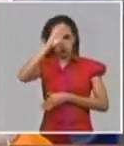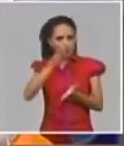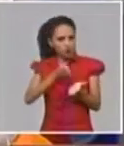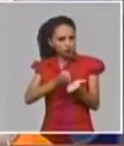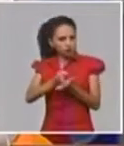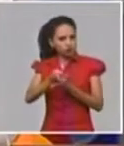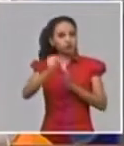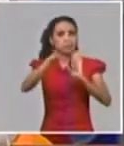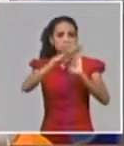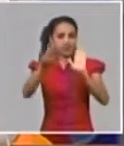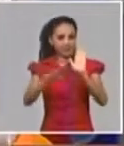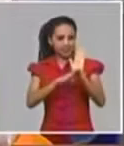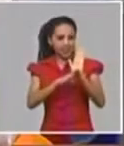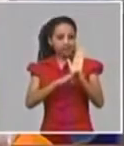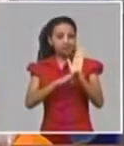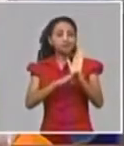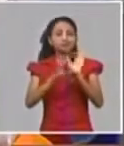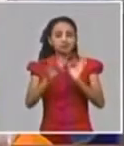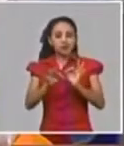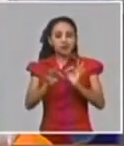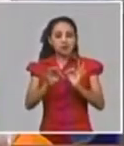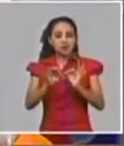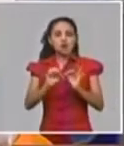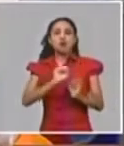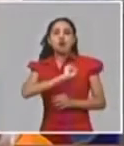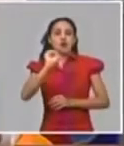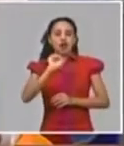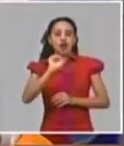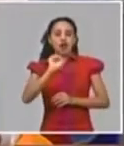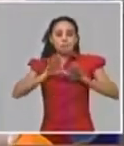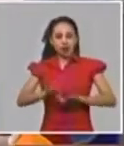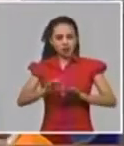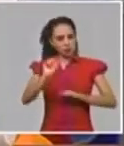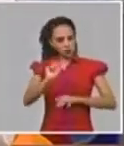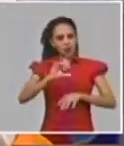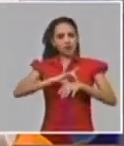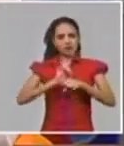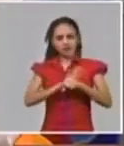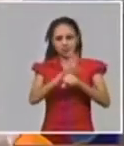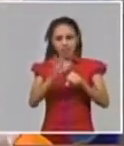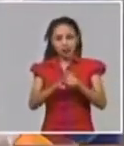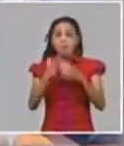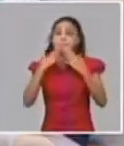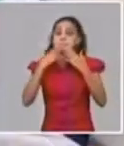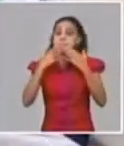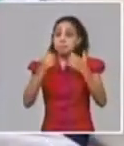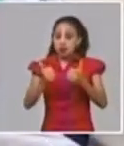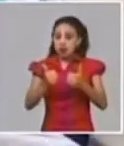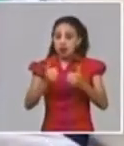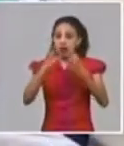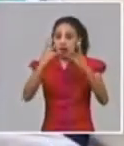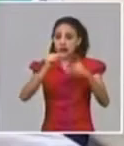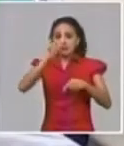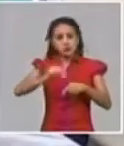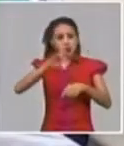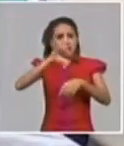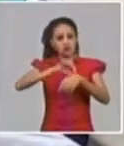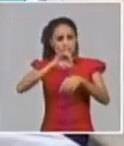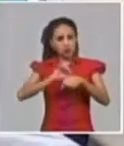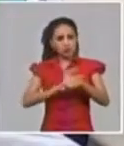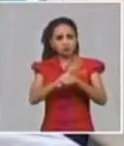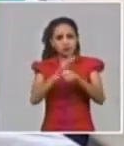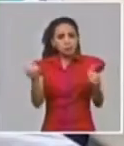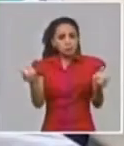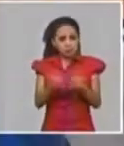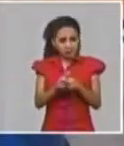la contención de la enfermedad y sin lugar a dudas, mejor escenario, decir, las cifras no... y así le transmiten.